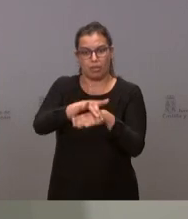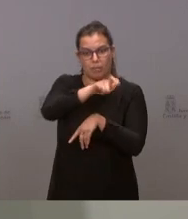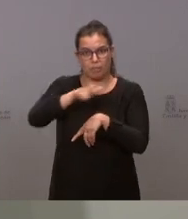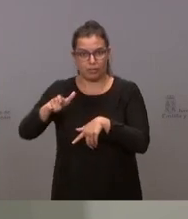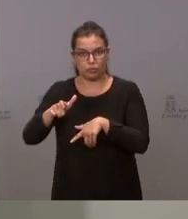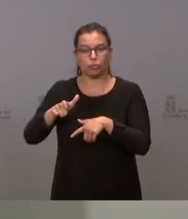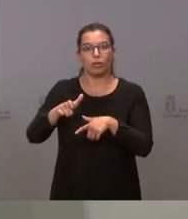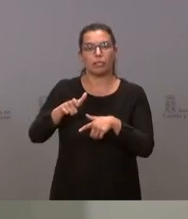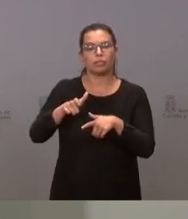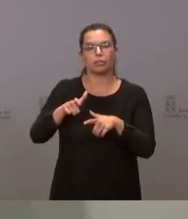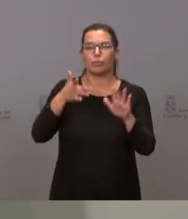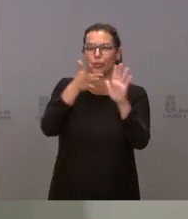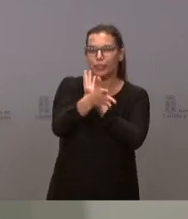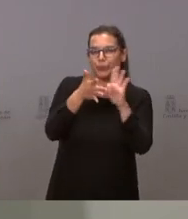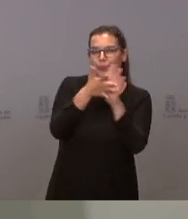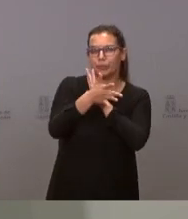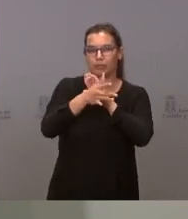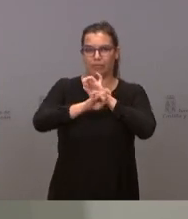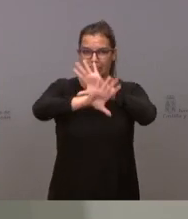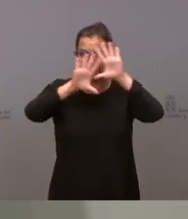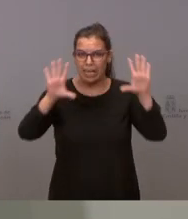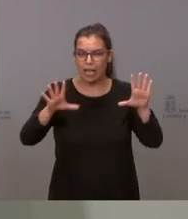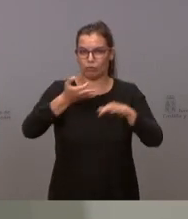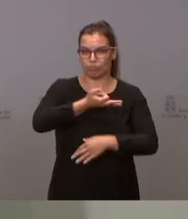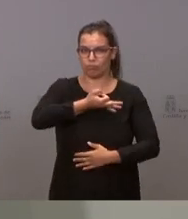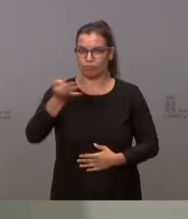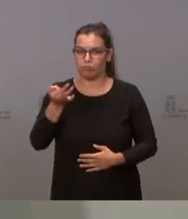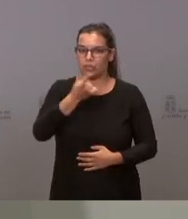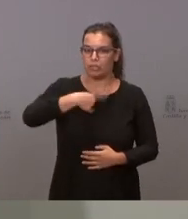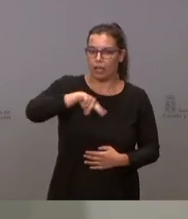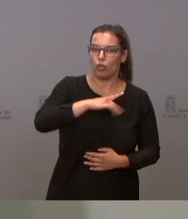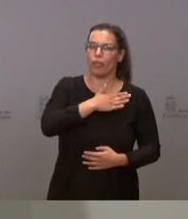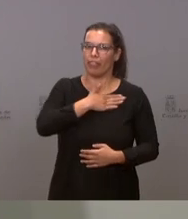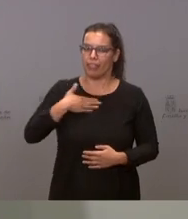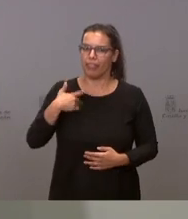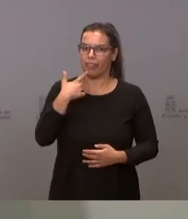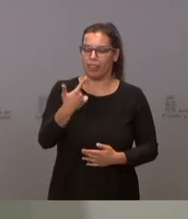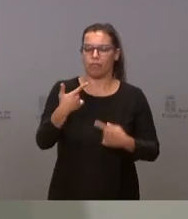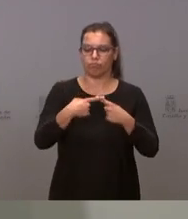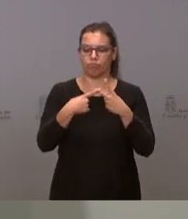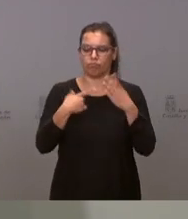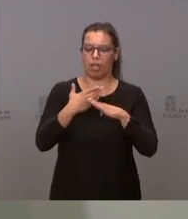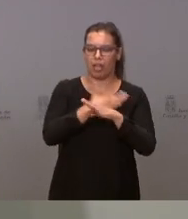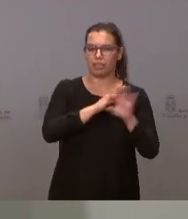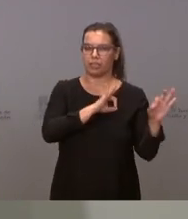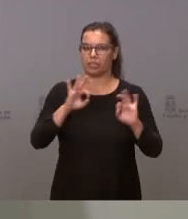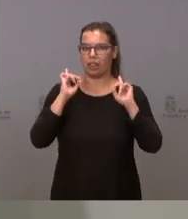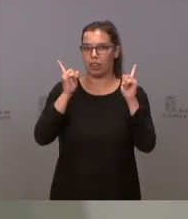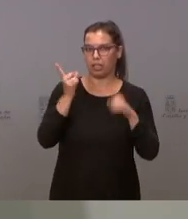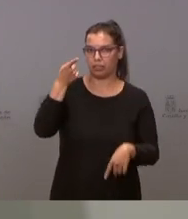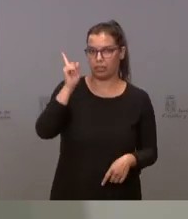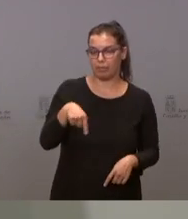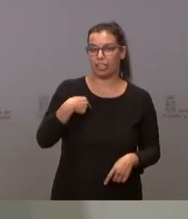van a ser informados correctamente, que van a poder declarar sus voluntades de forma anticipada. Que van a conocer